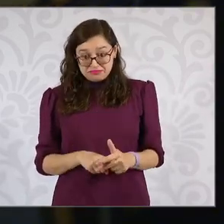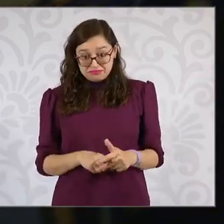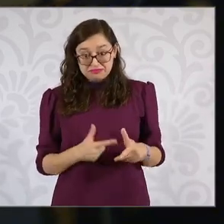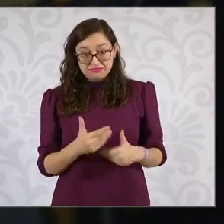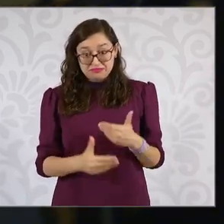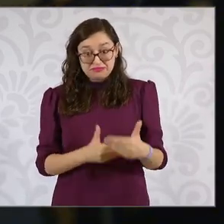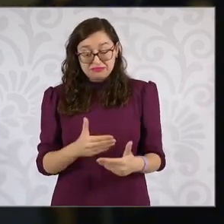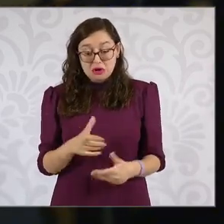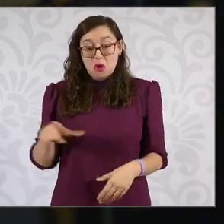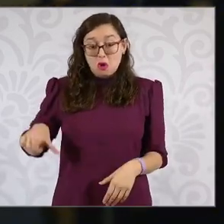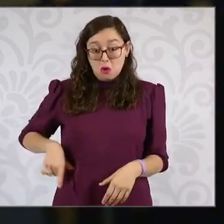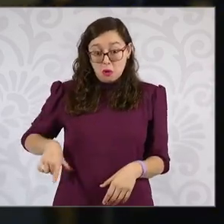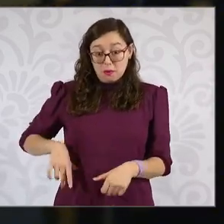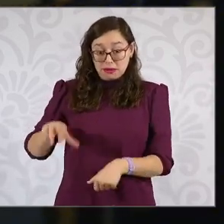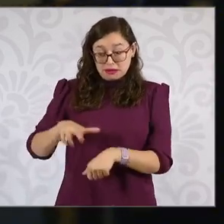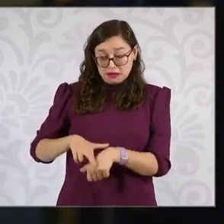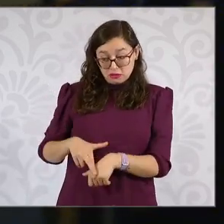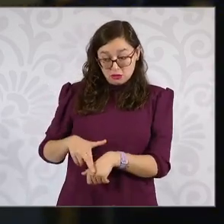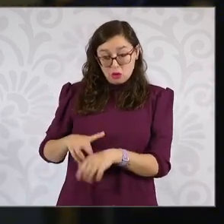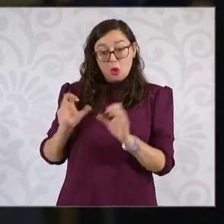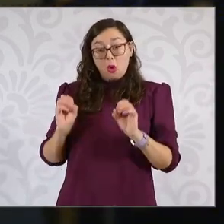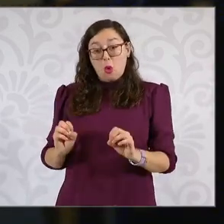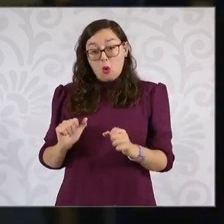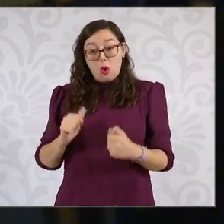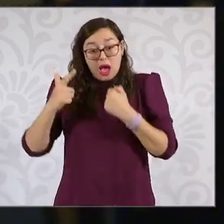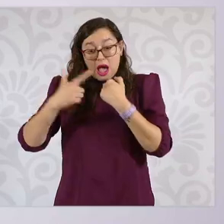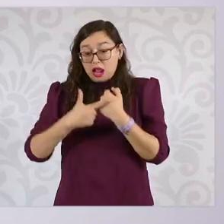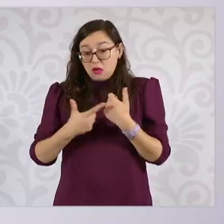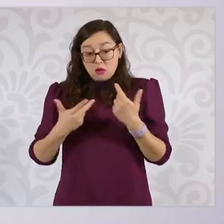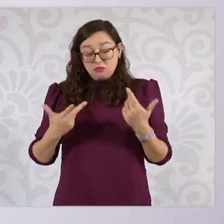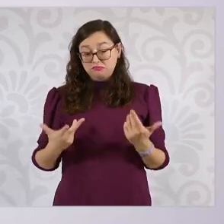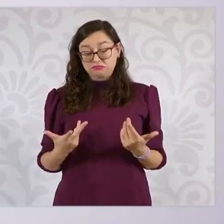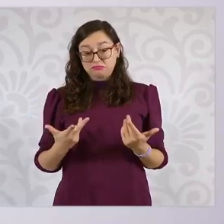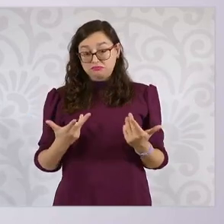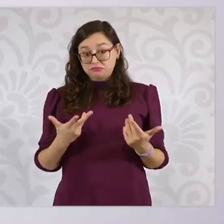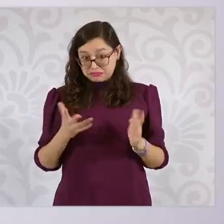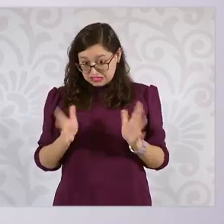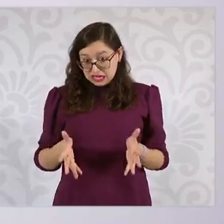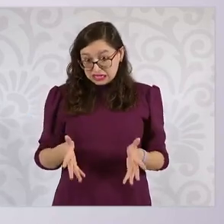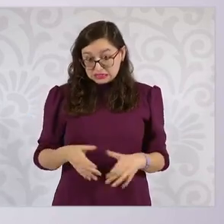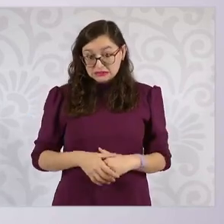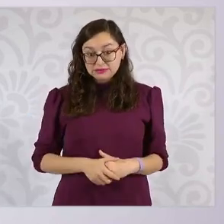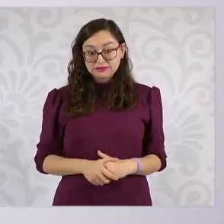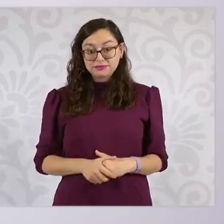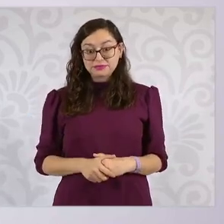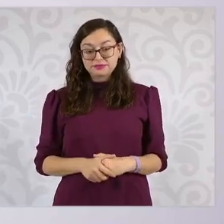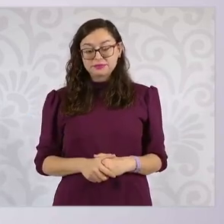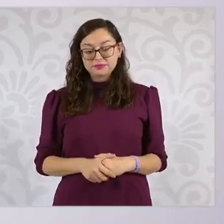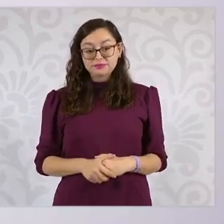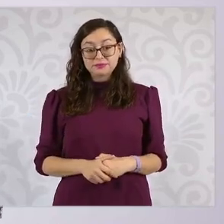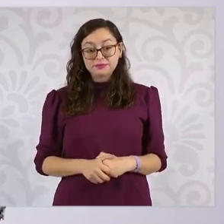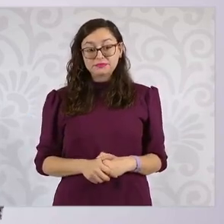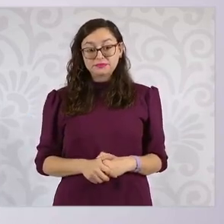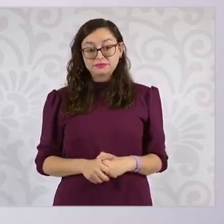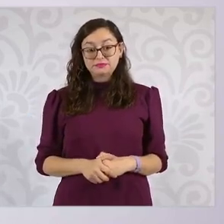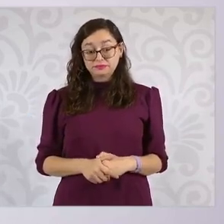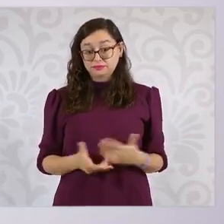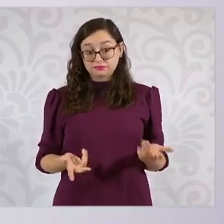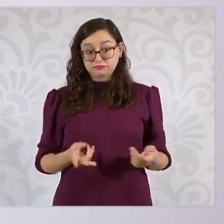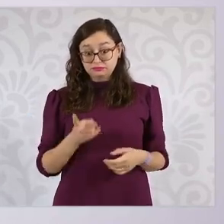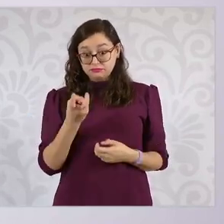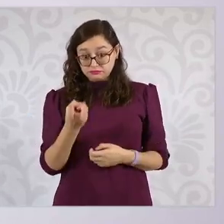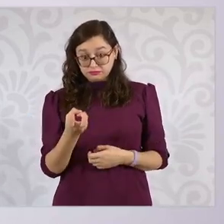del gobernador o si ya dio una declaración. Le corresponde a la Fiscalía General de la República,